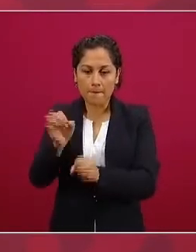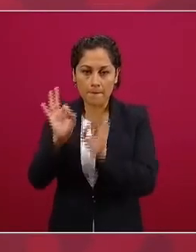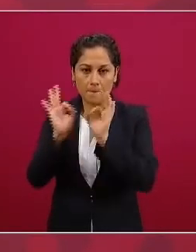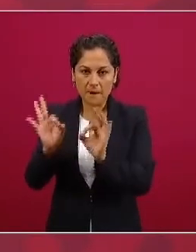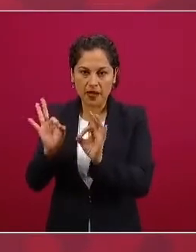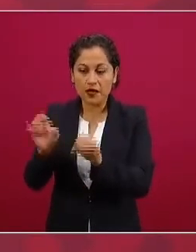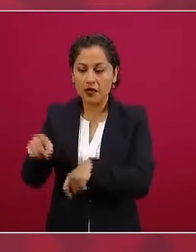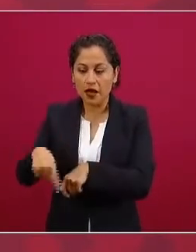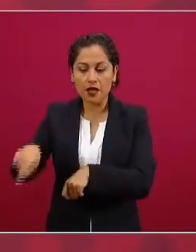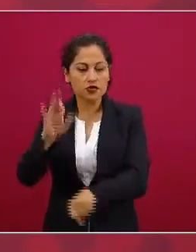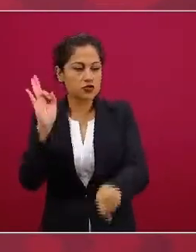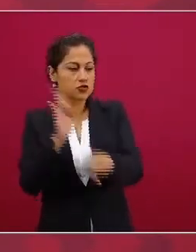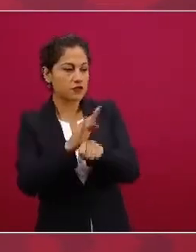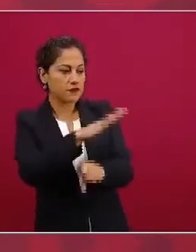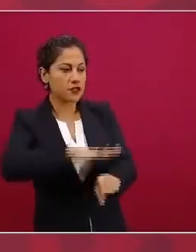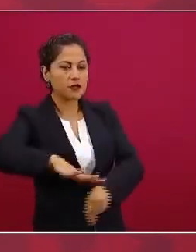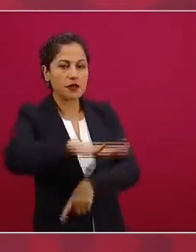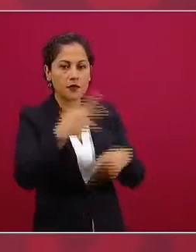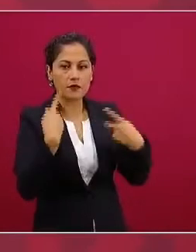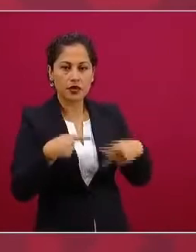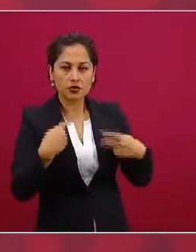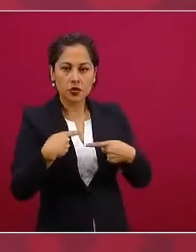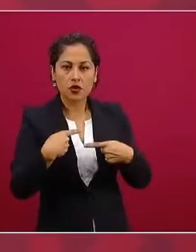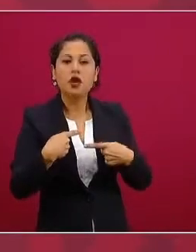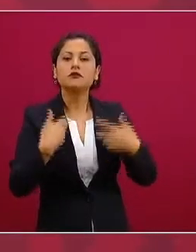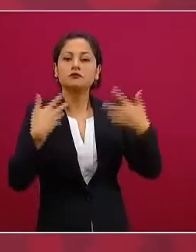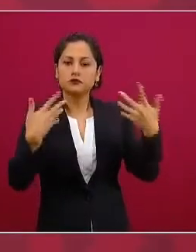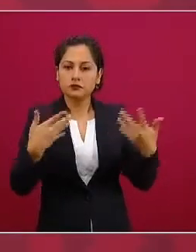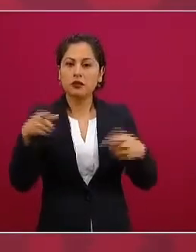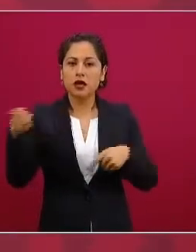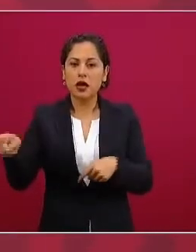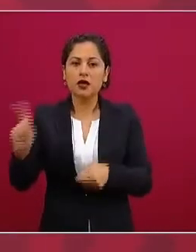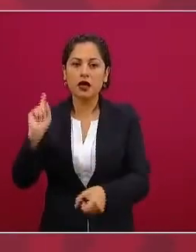y que está distante del poder